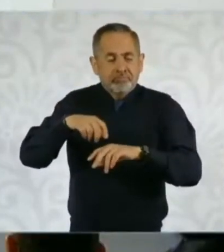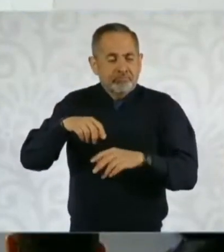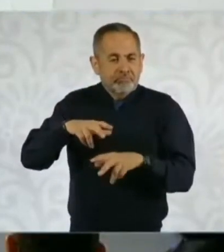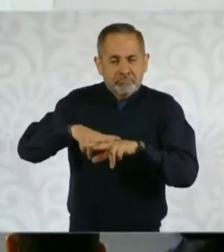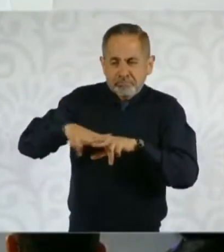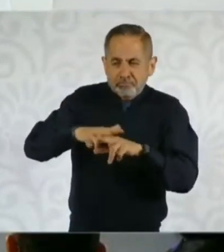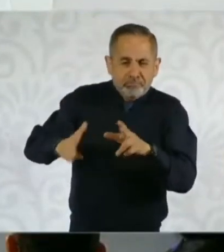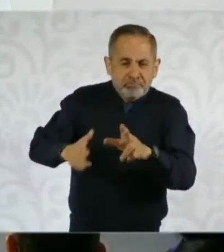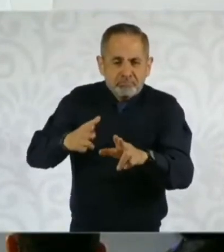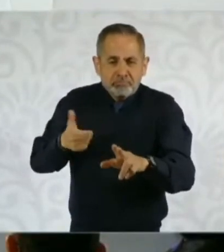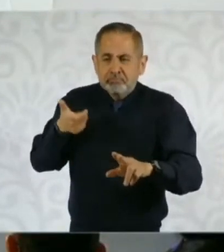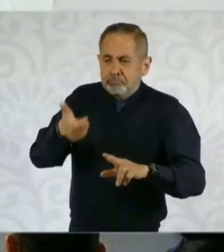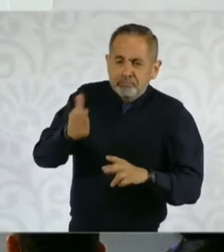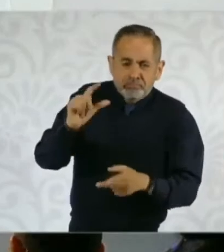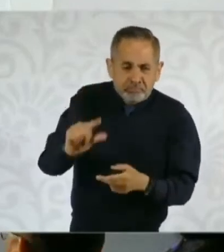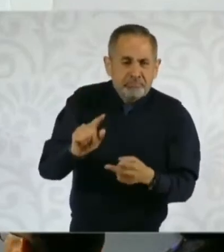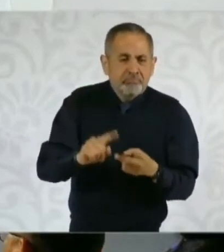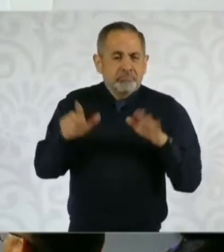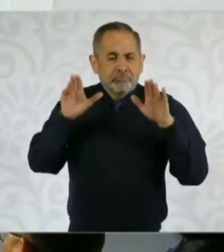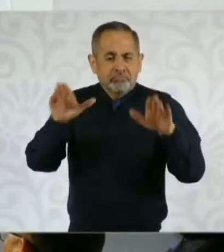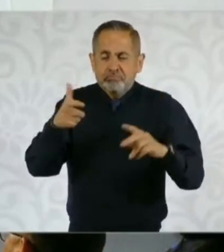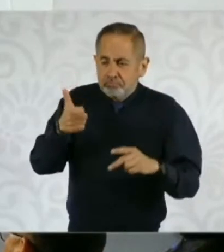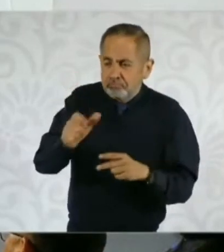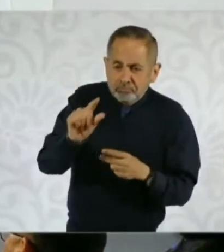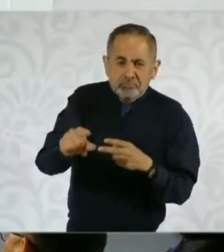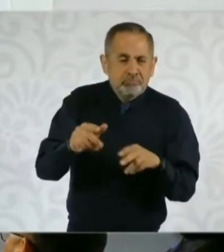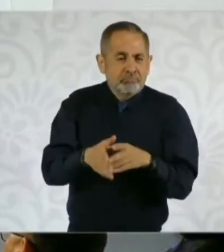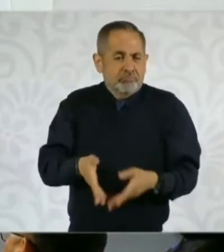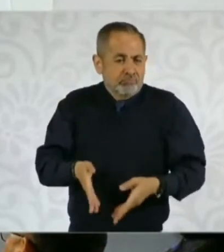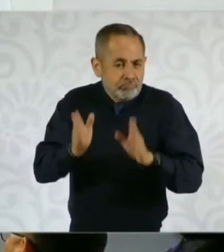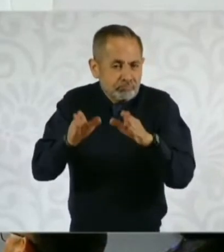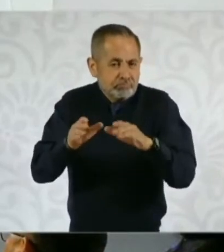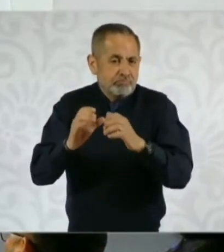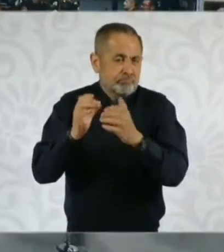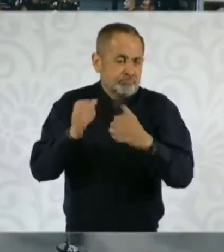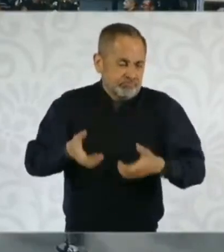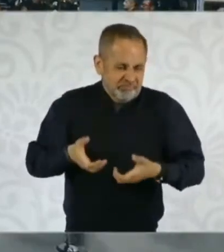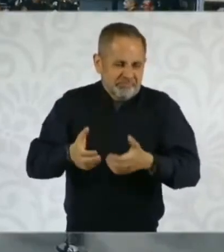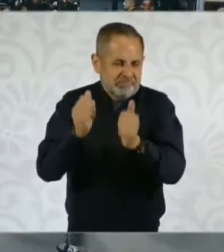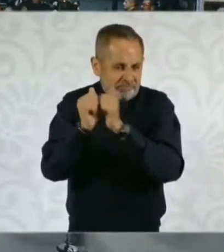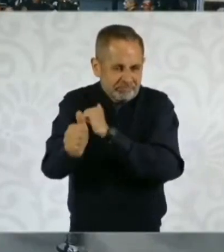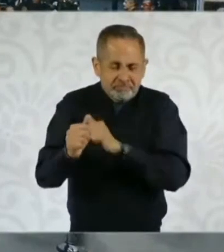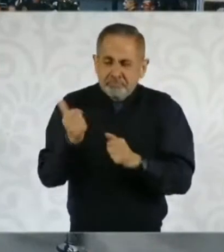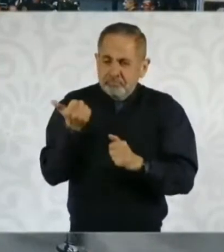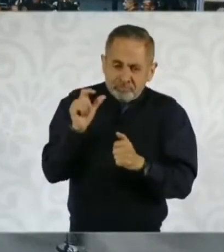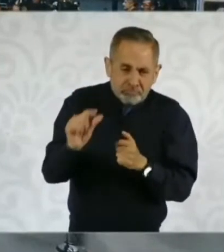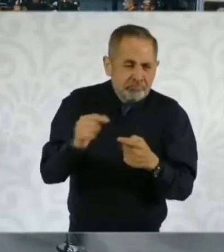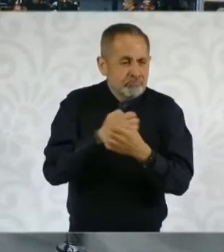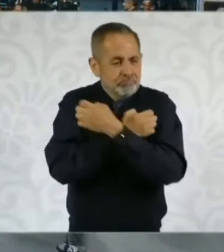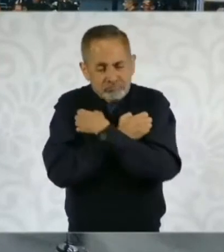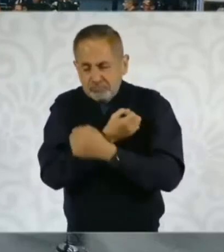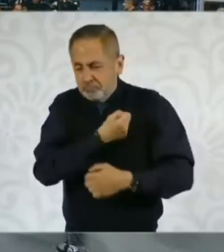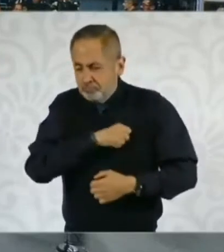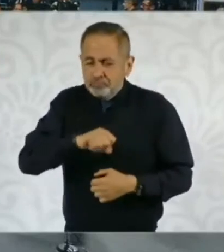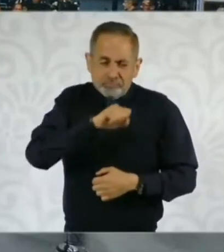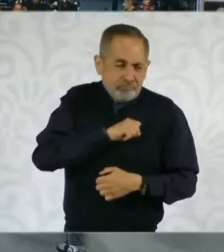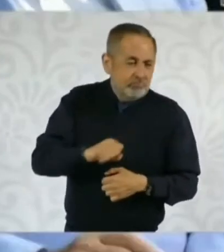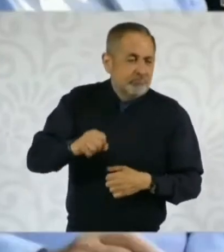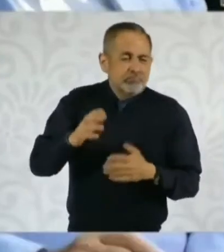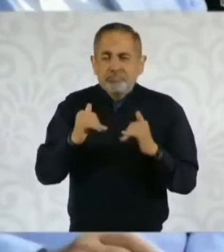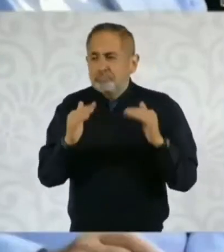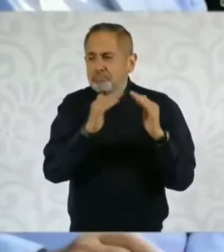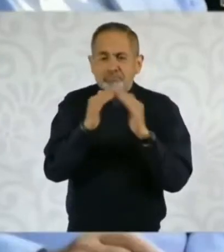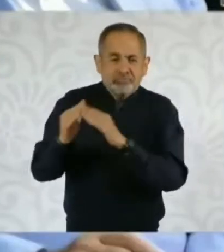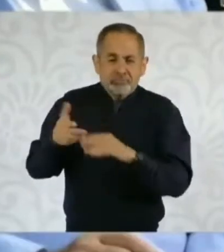carreteras, puertos, aeropuertos, terminales multimodales, obras de telecomunicaciones, educación, salud, movilidad urbana y